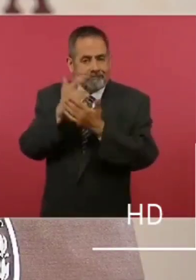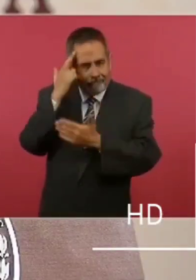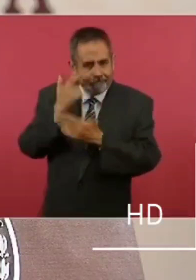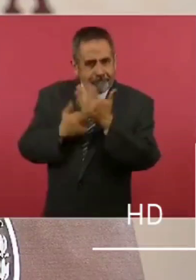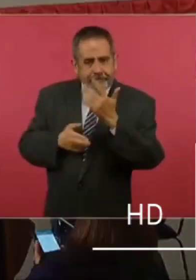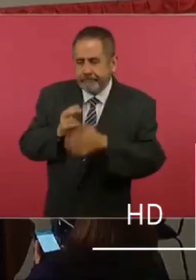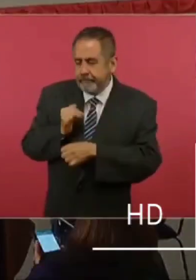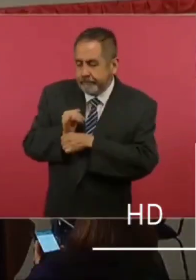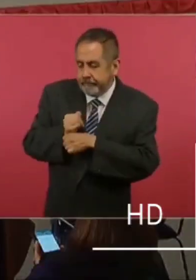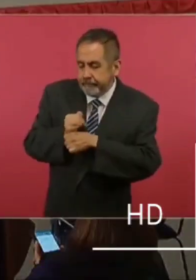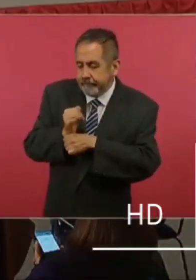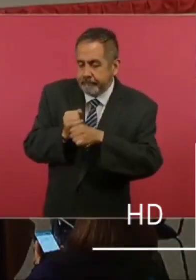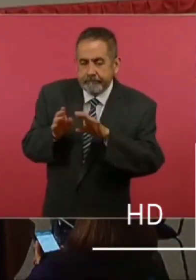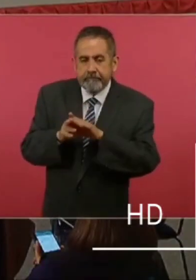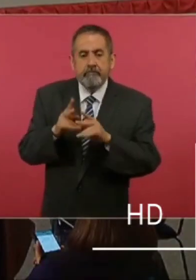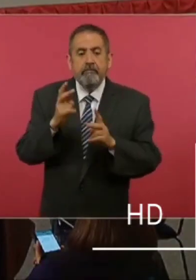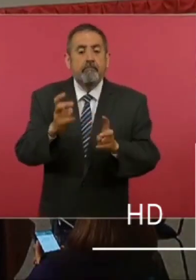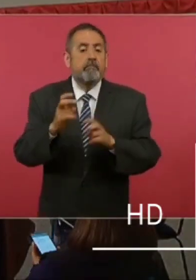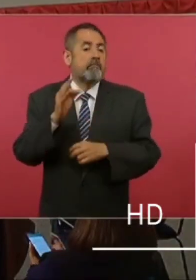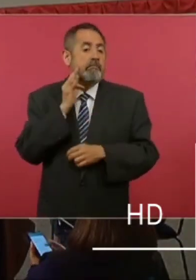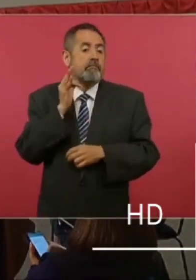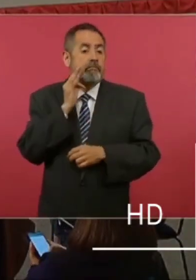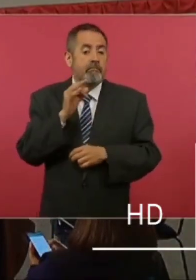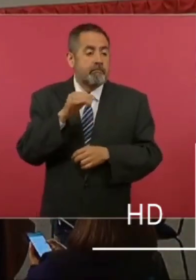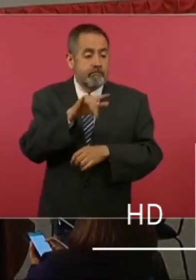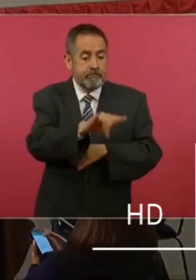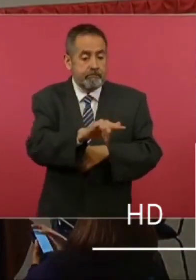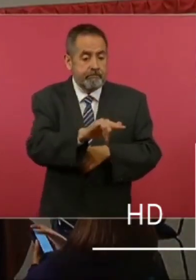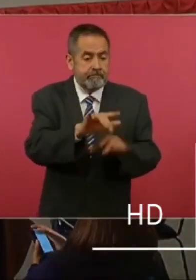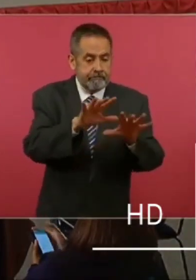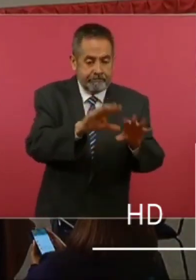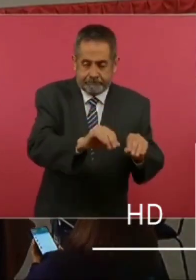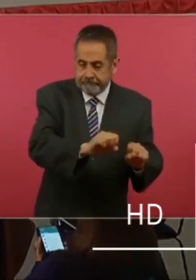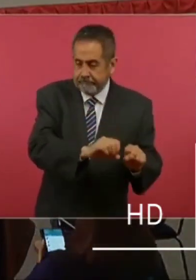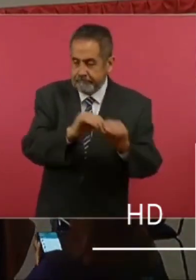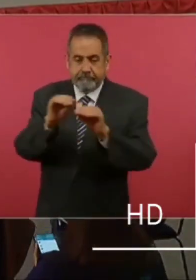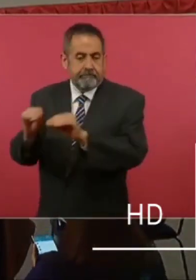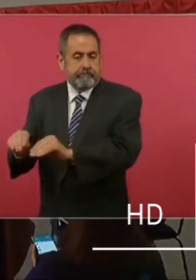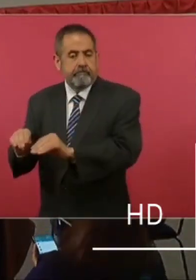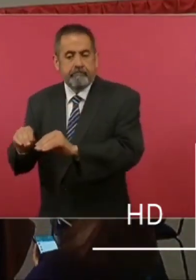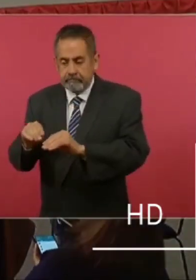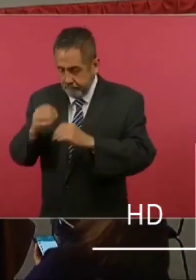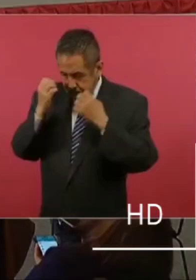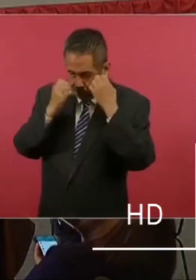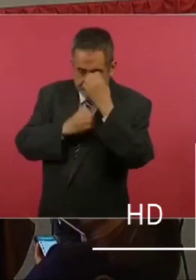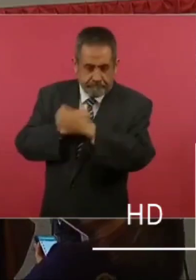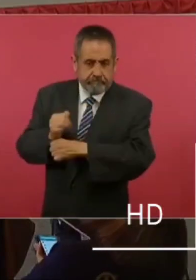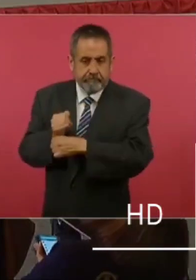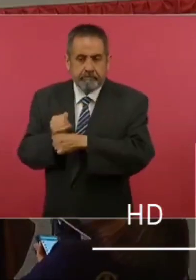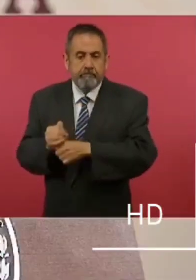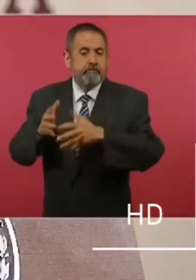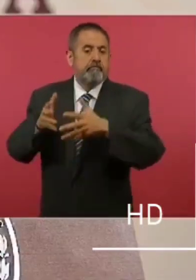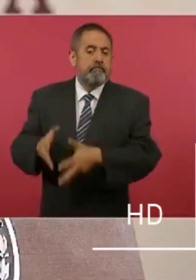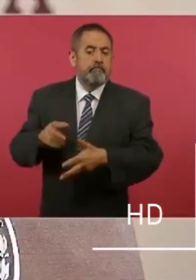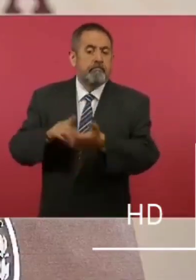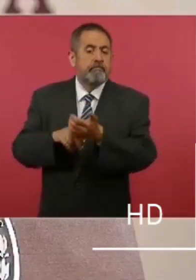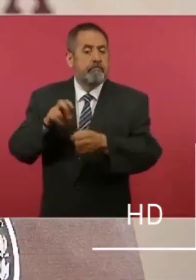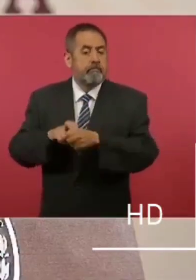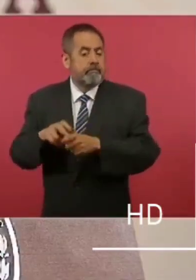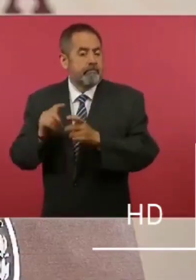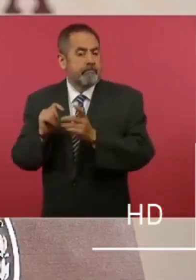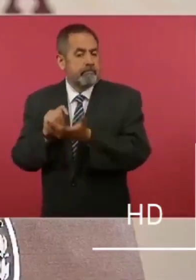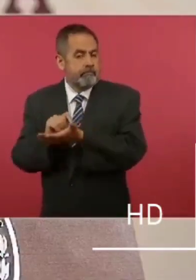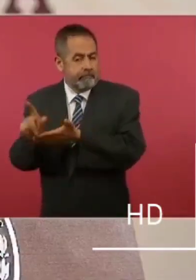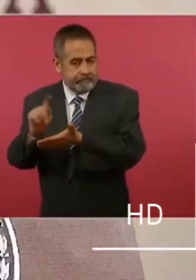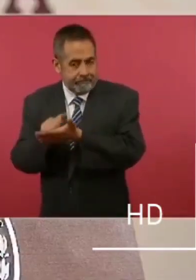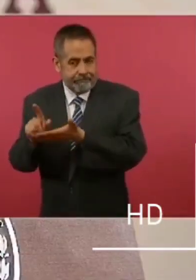General de Chiapas de diciembre de dos mil veinte, por lo que la unidad se quedó en Tapachula, por una